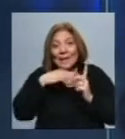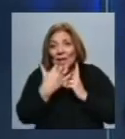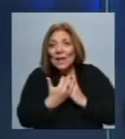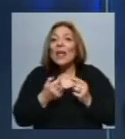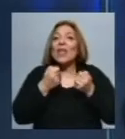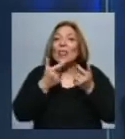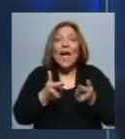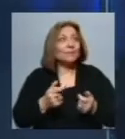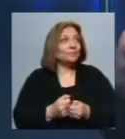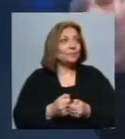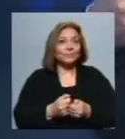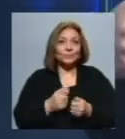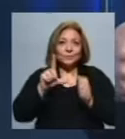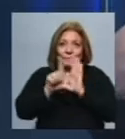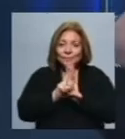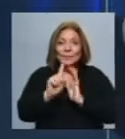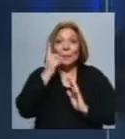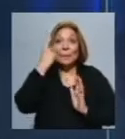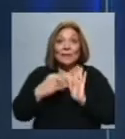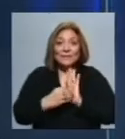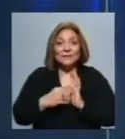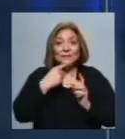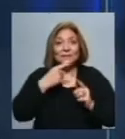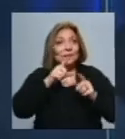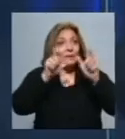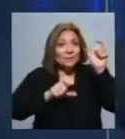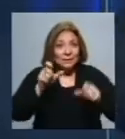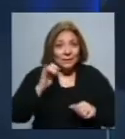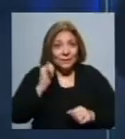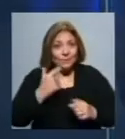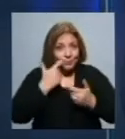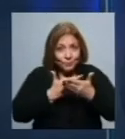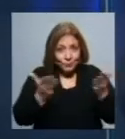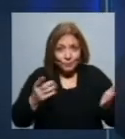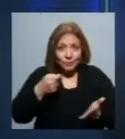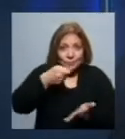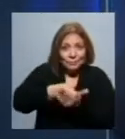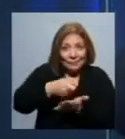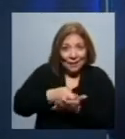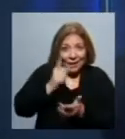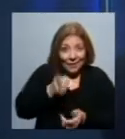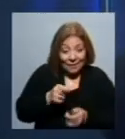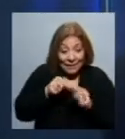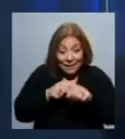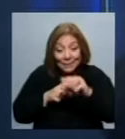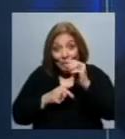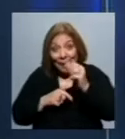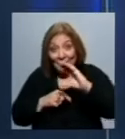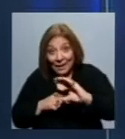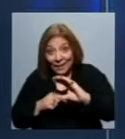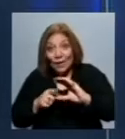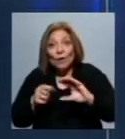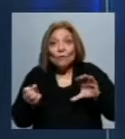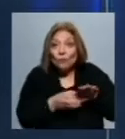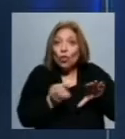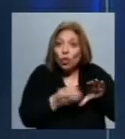incentivos, porque la ley establece por primera vez que todos los medios que usan espectro público tienen que pagar un canon, y ese canon va a generar una serie de